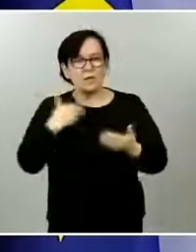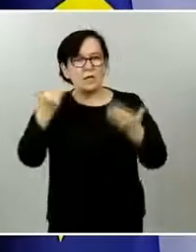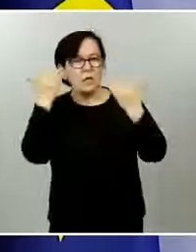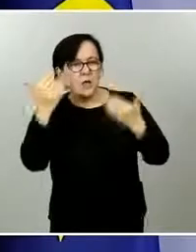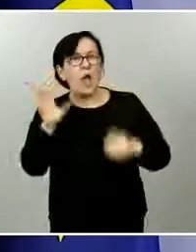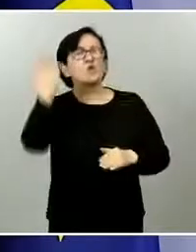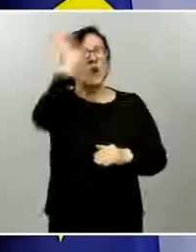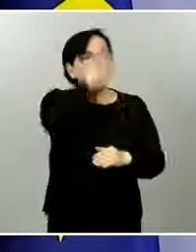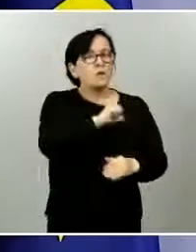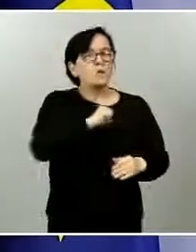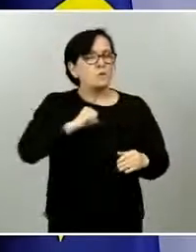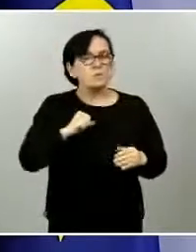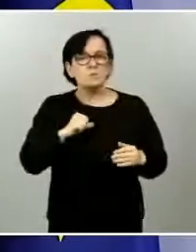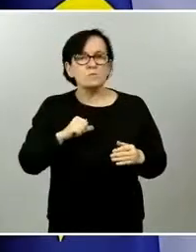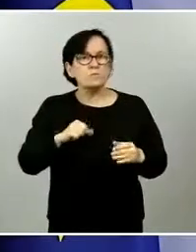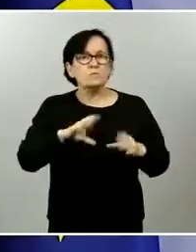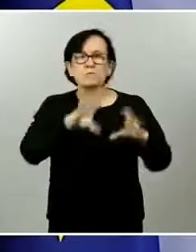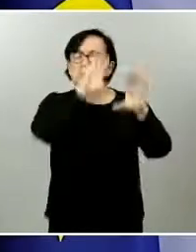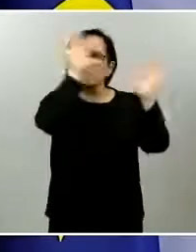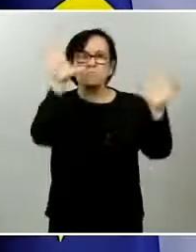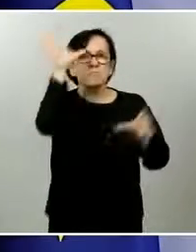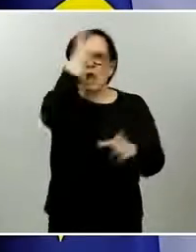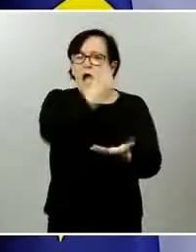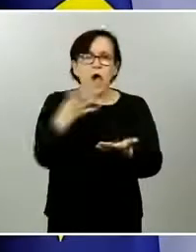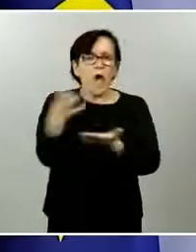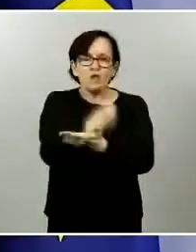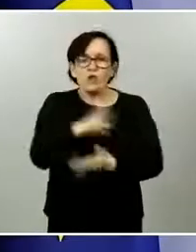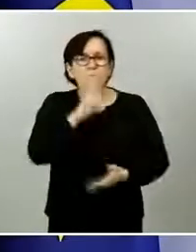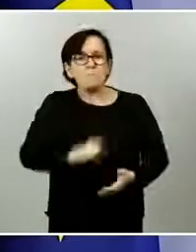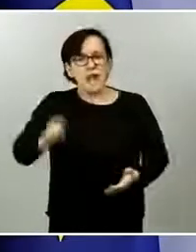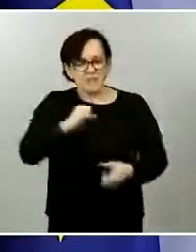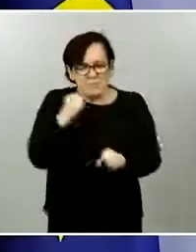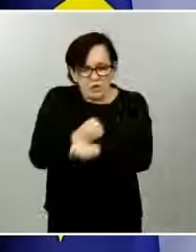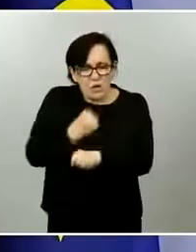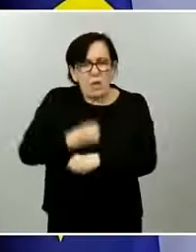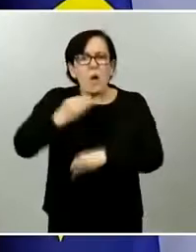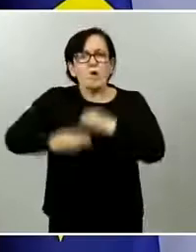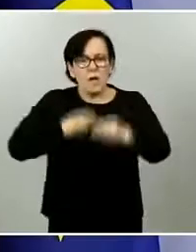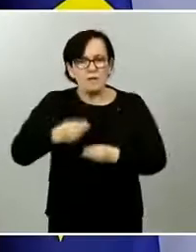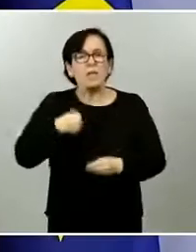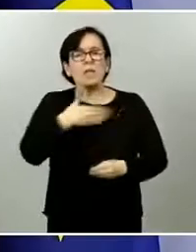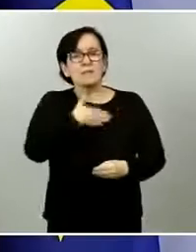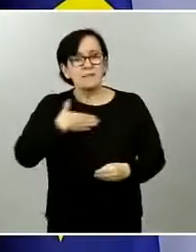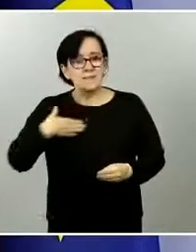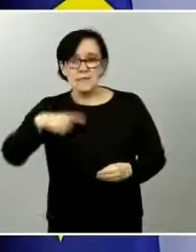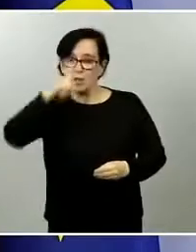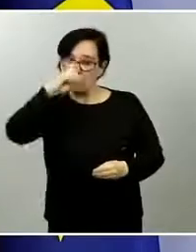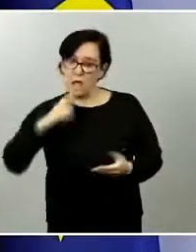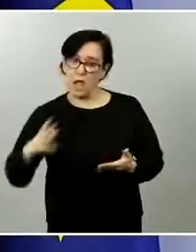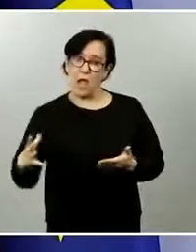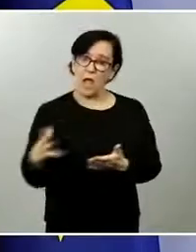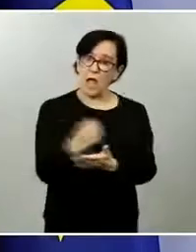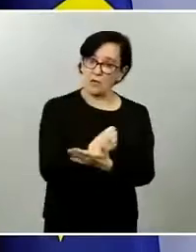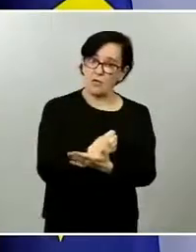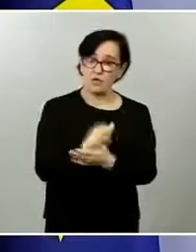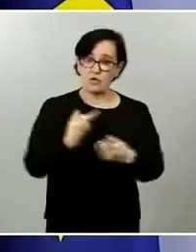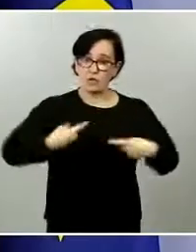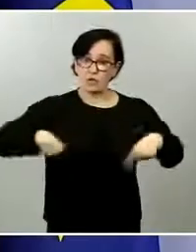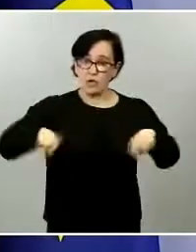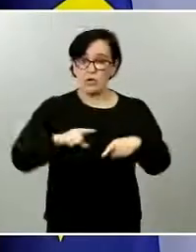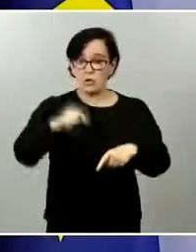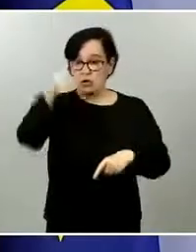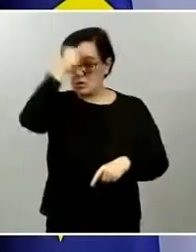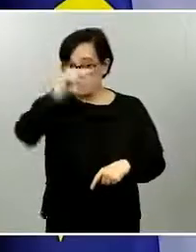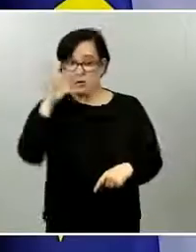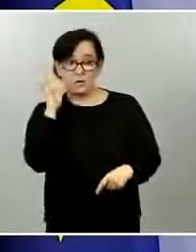ido dictando en conjunción con las autoridades sanitarias de las comunidades autónomas. Quiero agradecer también a las comunidades autónomas en su